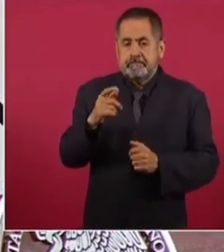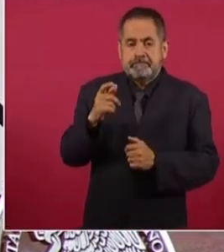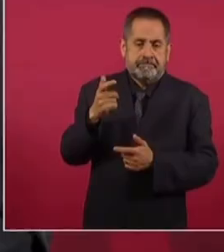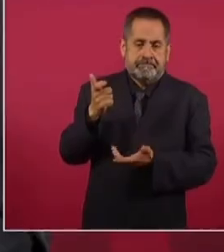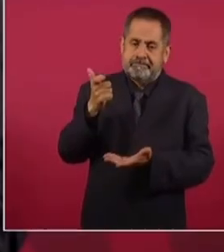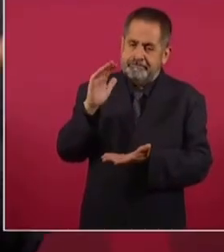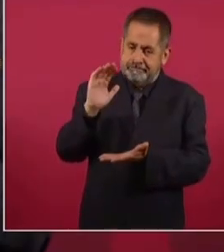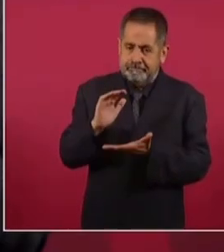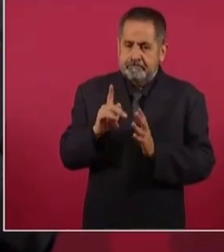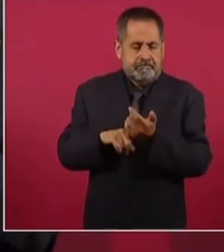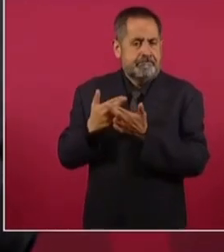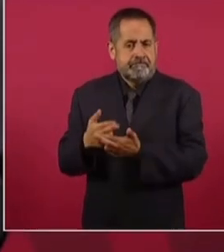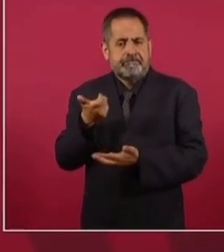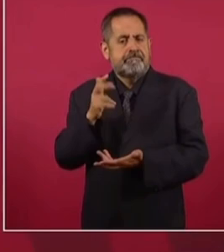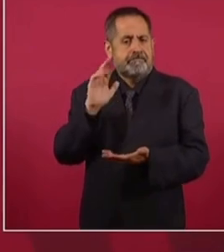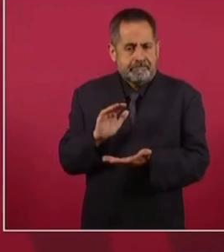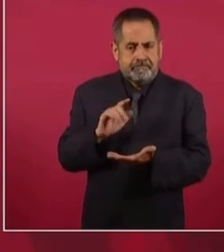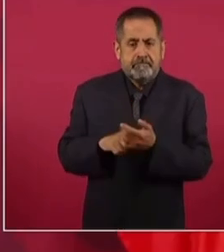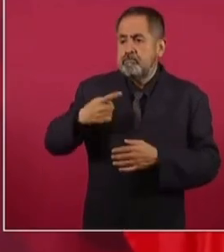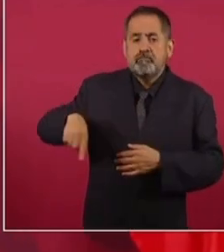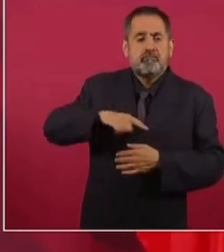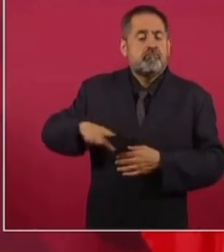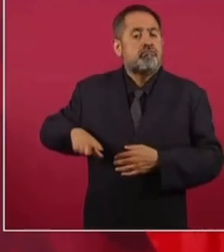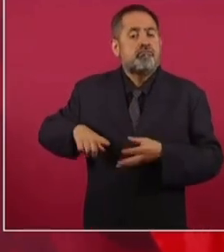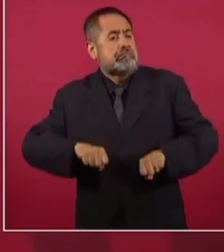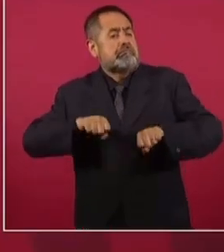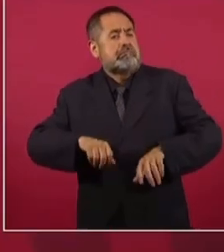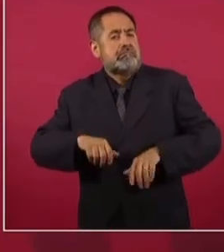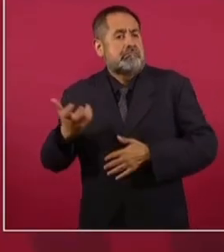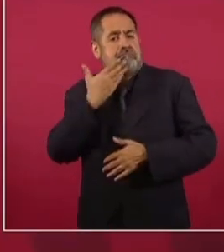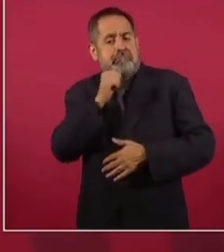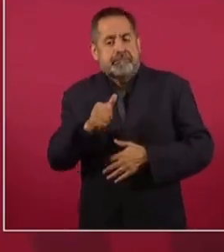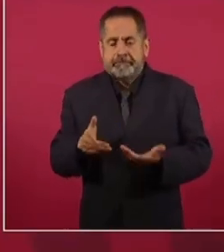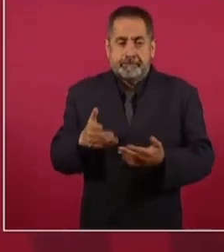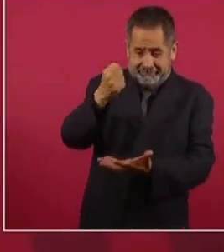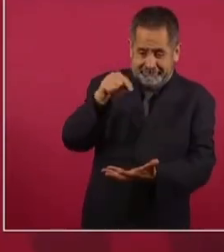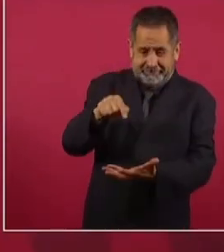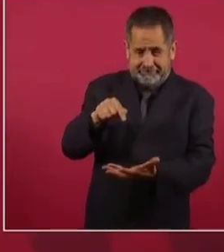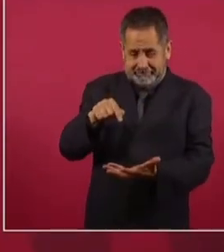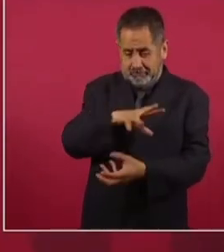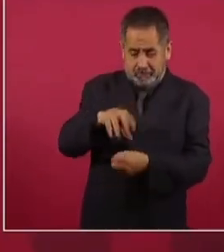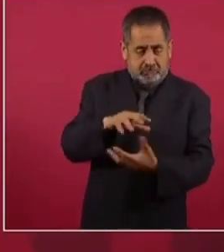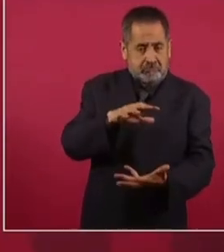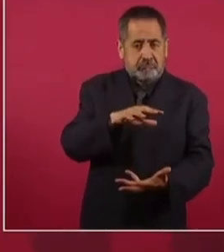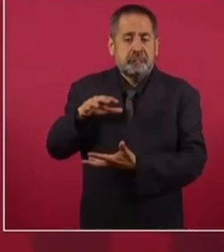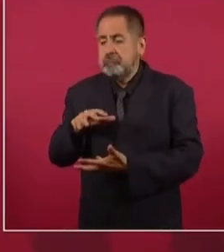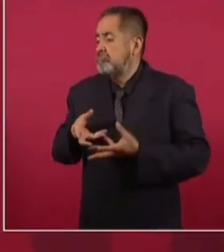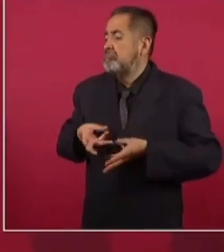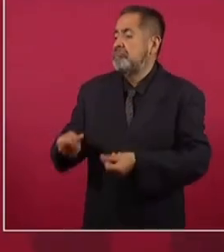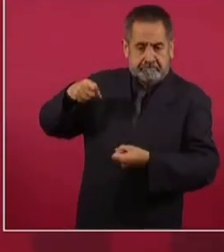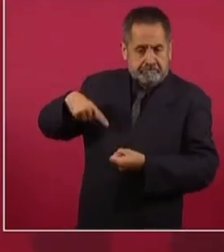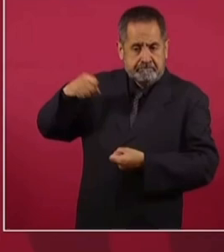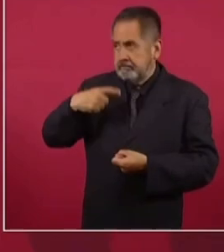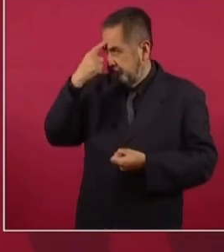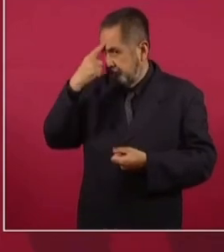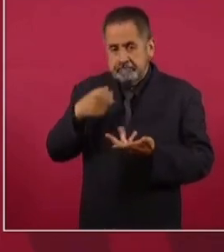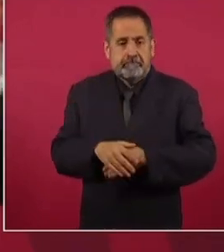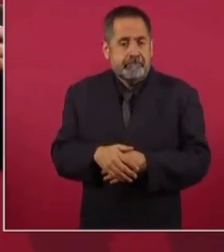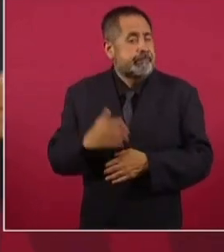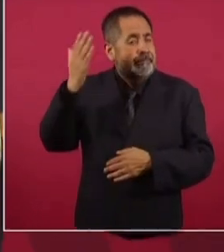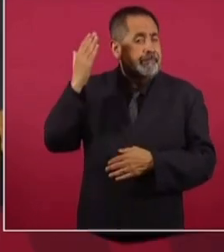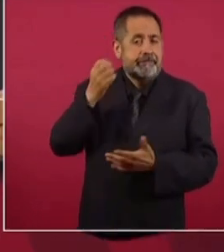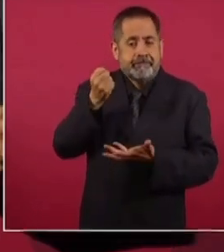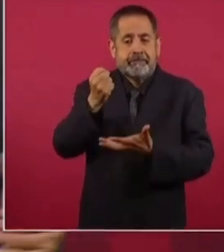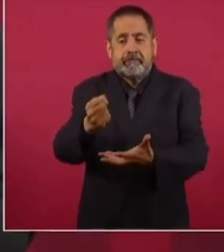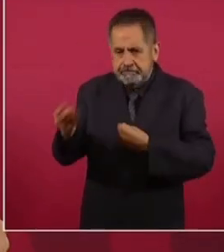reducir, aunque no va a faltar, esos son los gastos de operación del gobierno. Todo el presupuesto se lo gastaba el mismo gobierno, no se liberaban